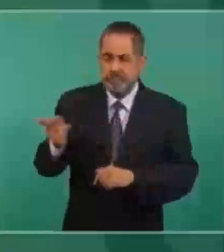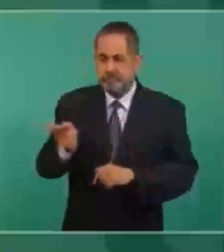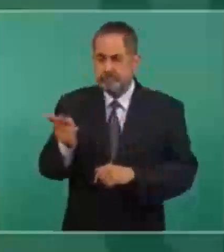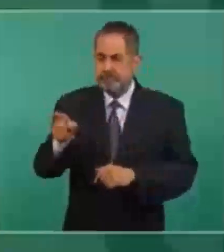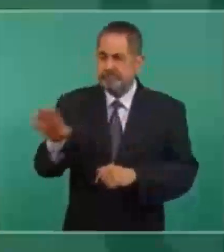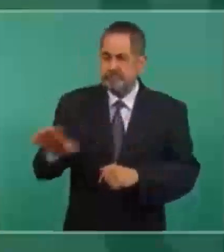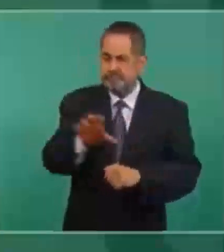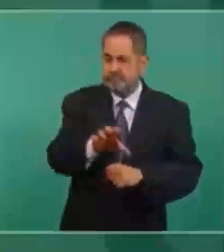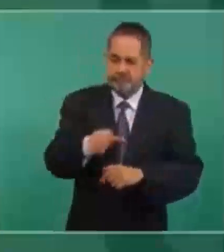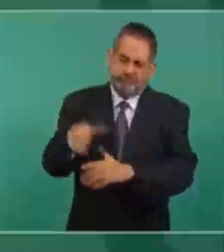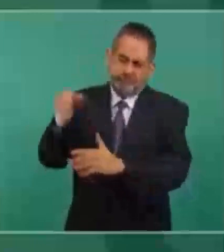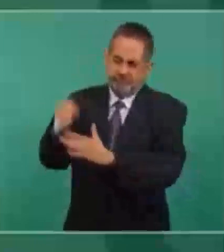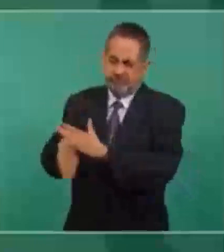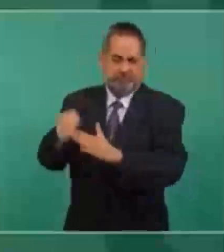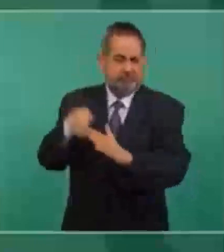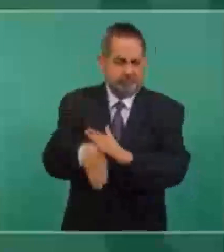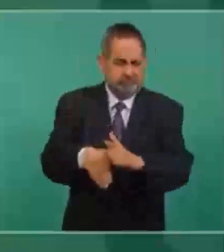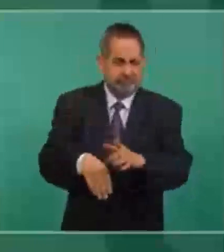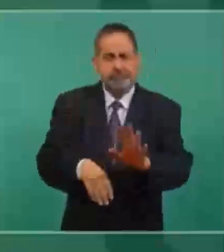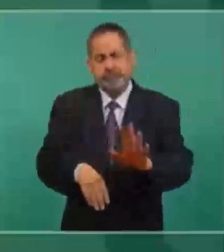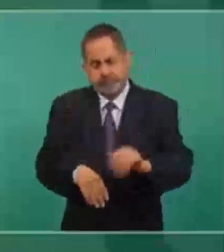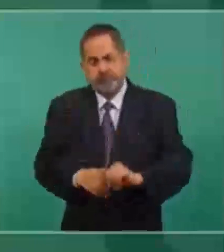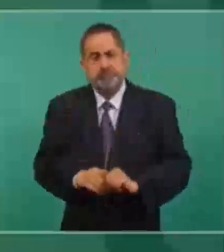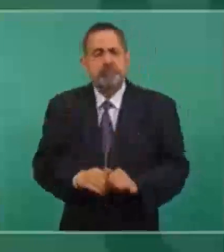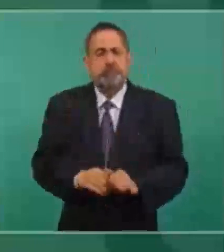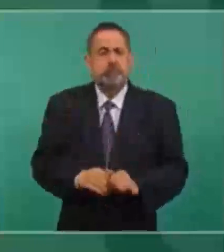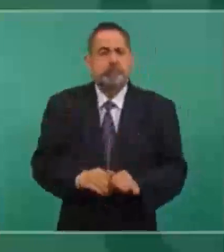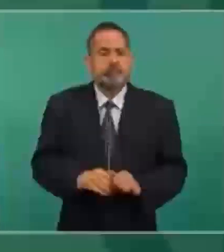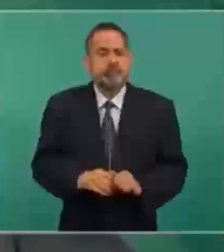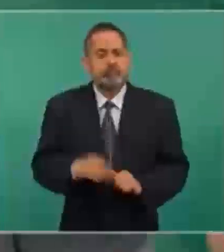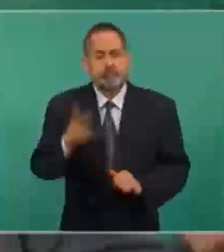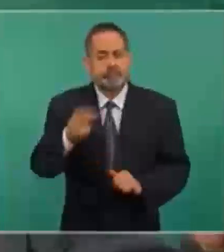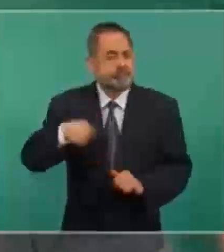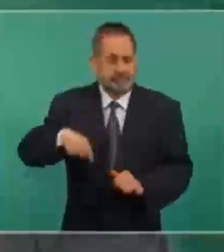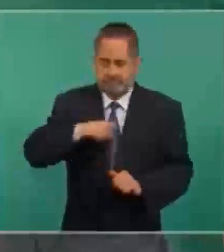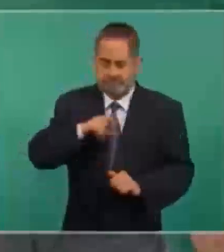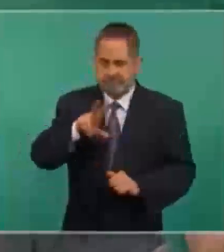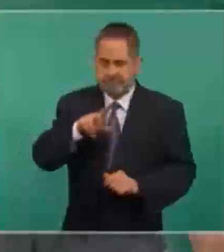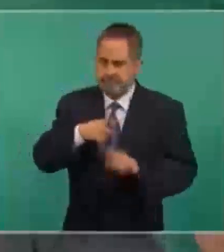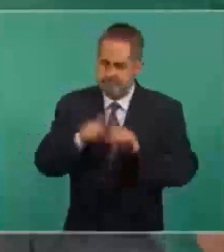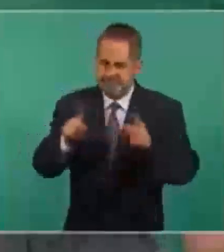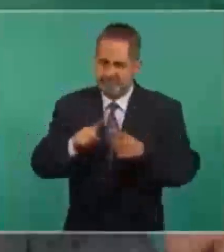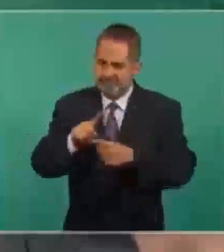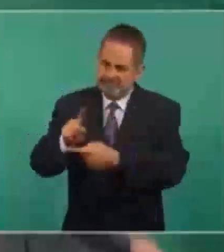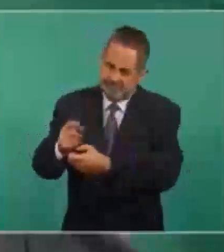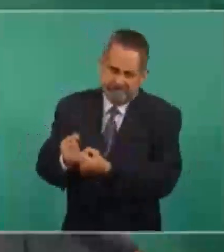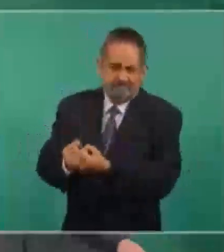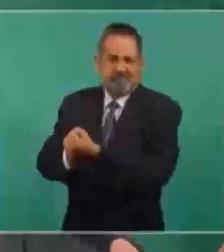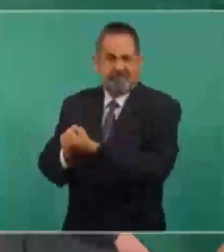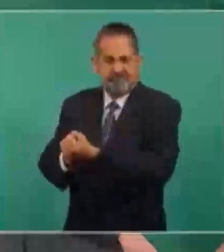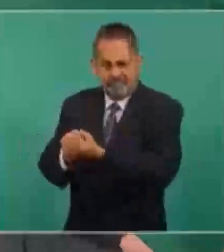empresas públicas. Entonces, nosotros estamos ayudando.